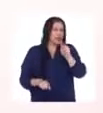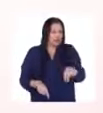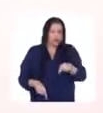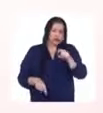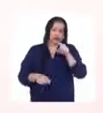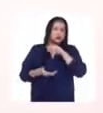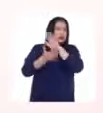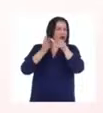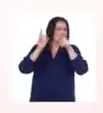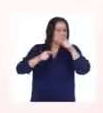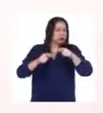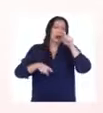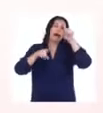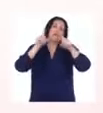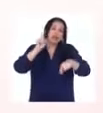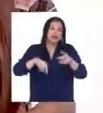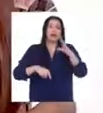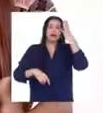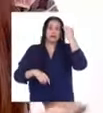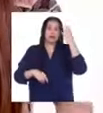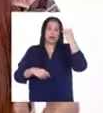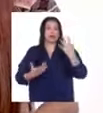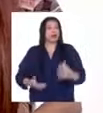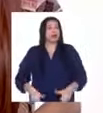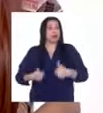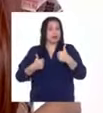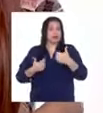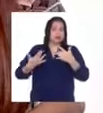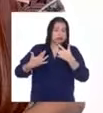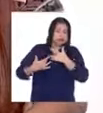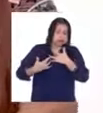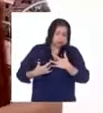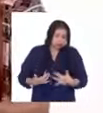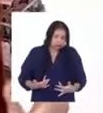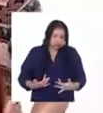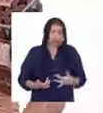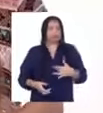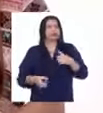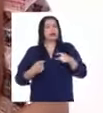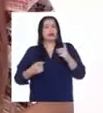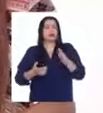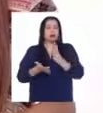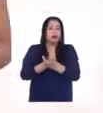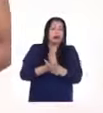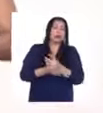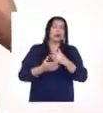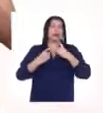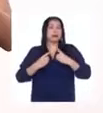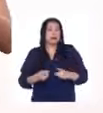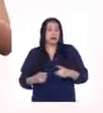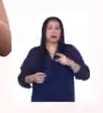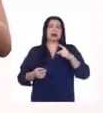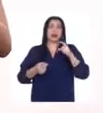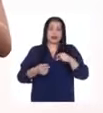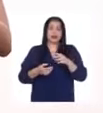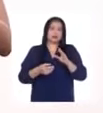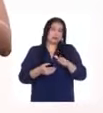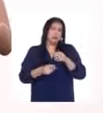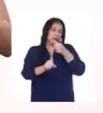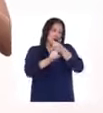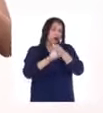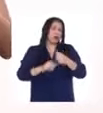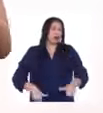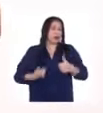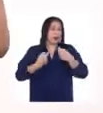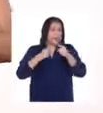hemos sentido derrotados también alguna vez. Quizá la desilusión sea parte inevitable de la vida. Pero lo importante, chicos,